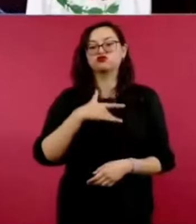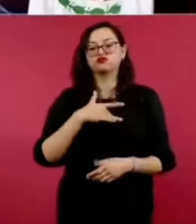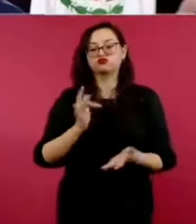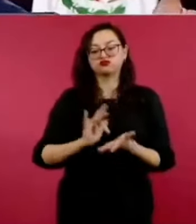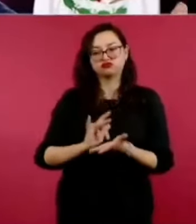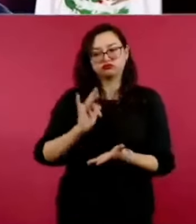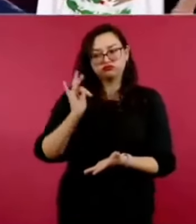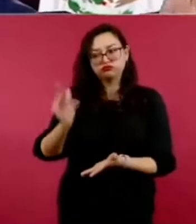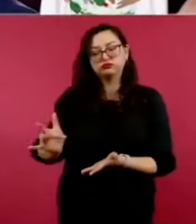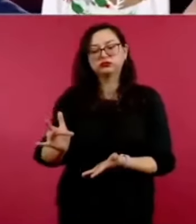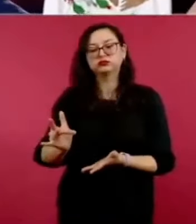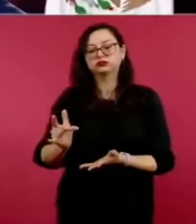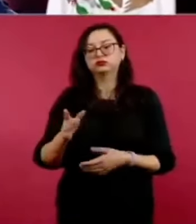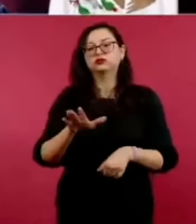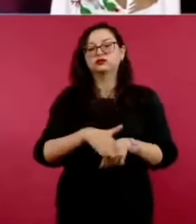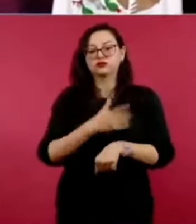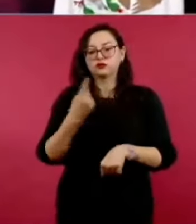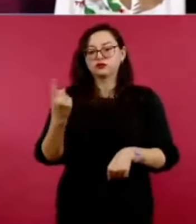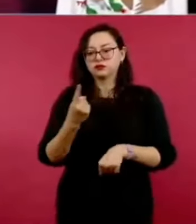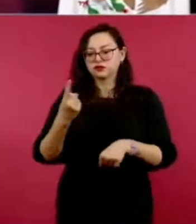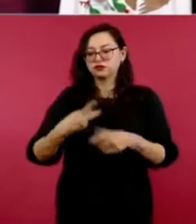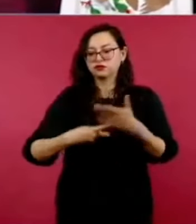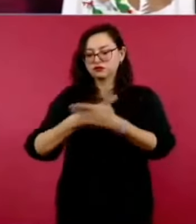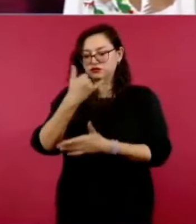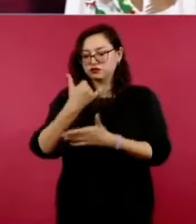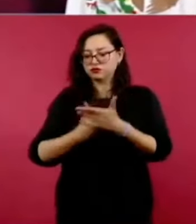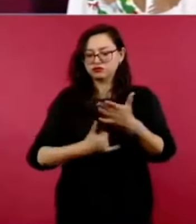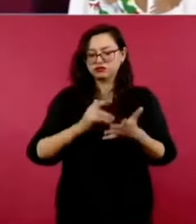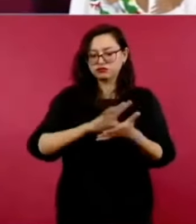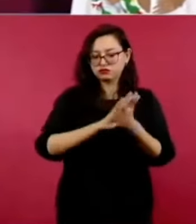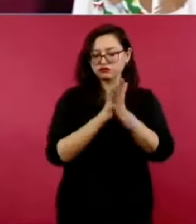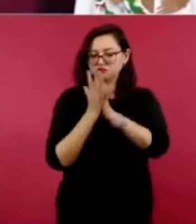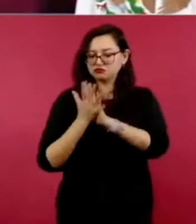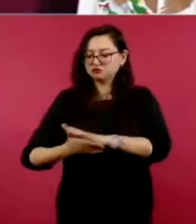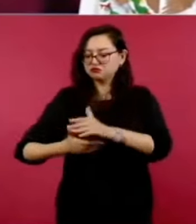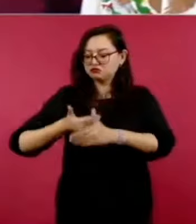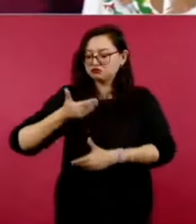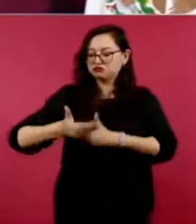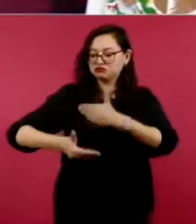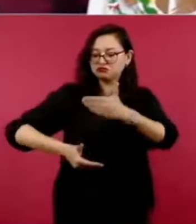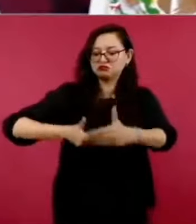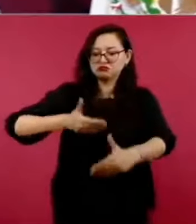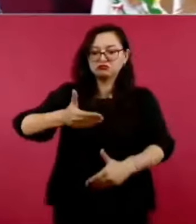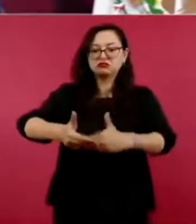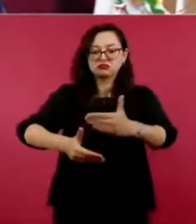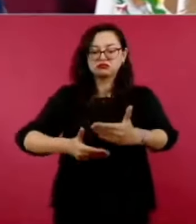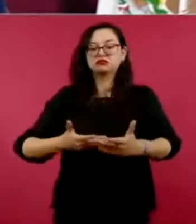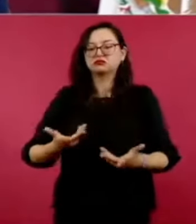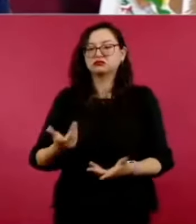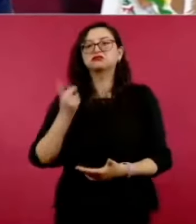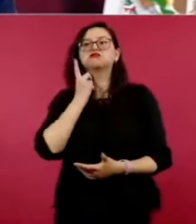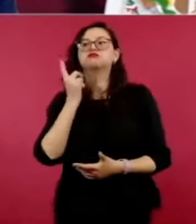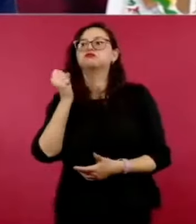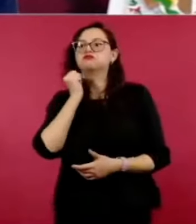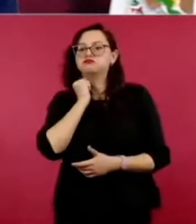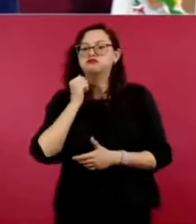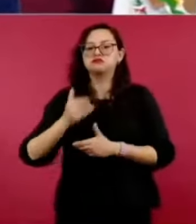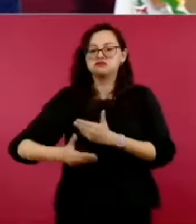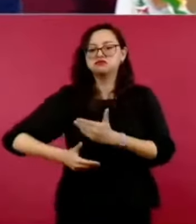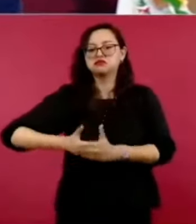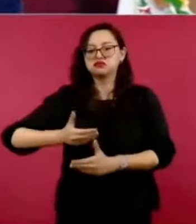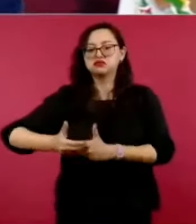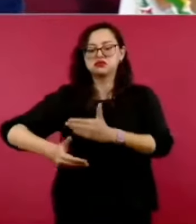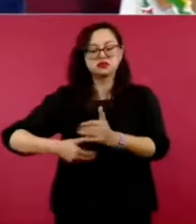han acompañado en el proceso de transformación. Desde luego, el motor